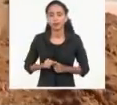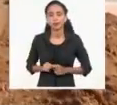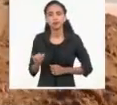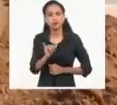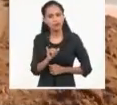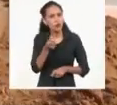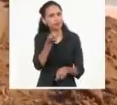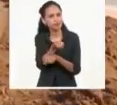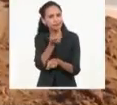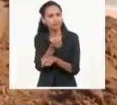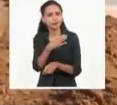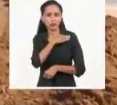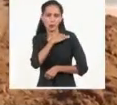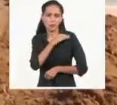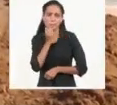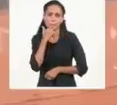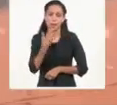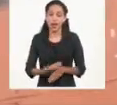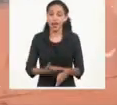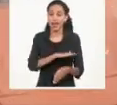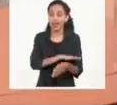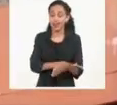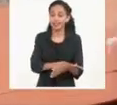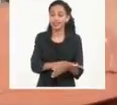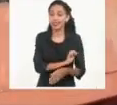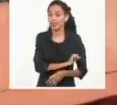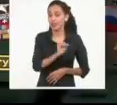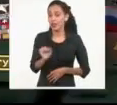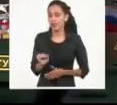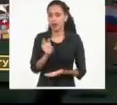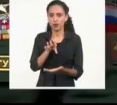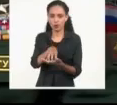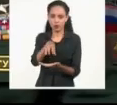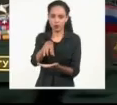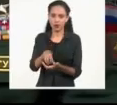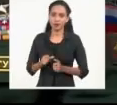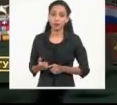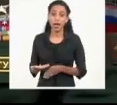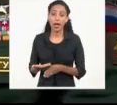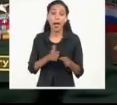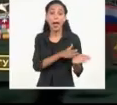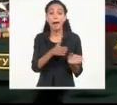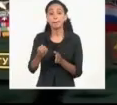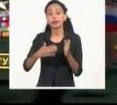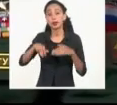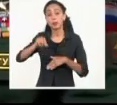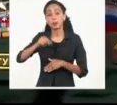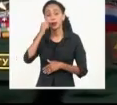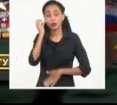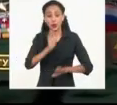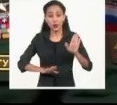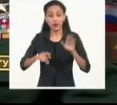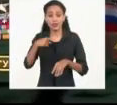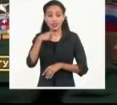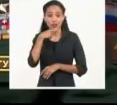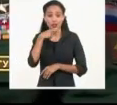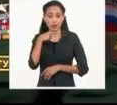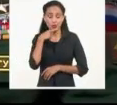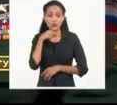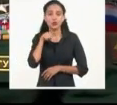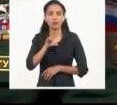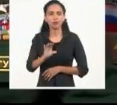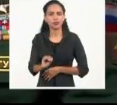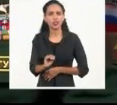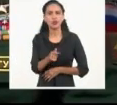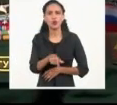formación militar adicional antes de ser enviados a las unidades. Por su parte, el ministro de Defensa ruso, Sergei Chogu, detalló que